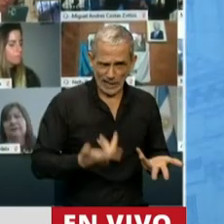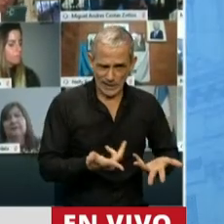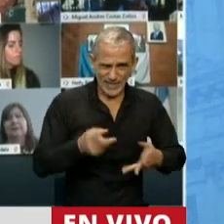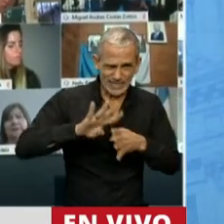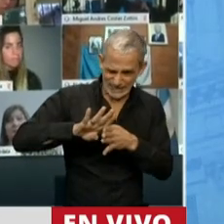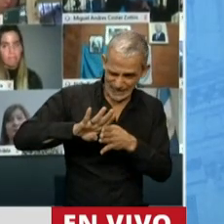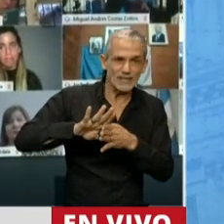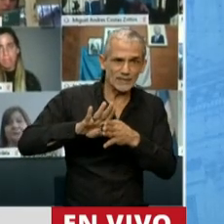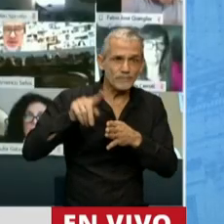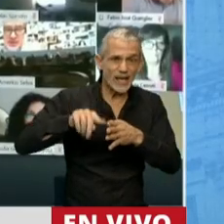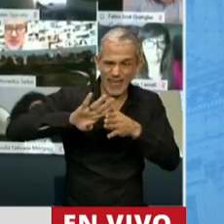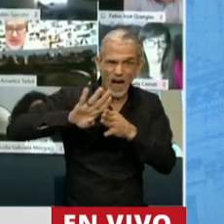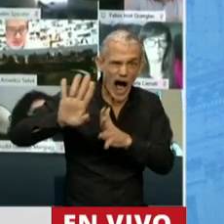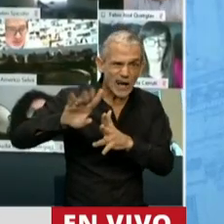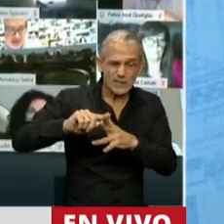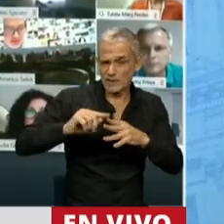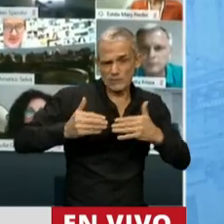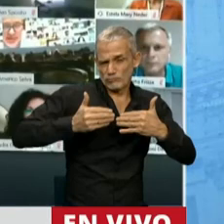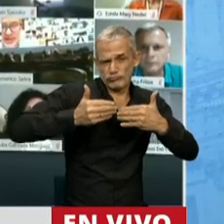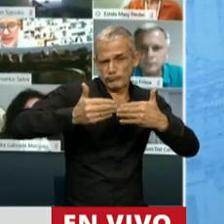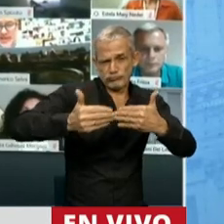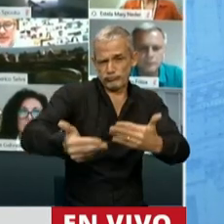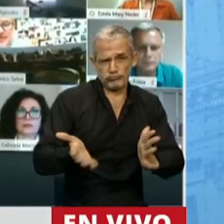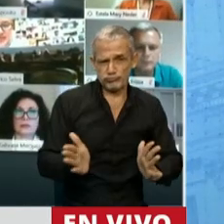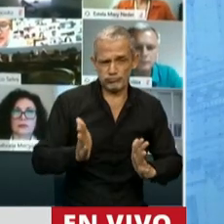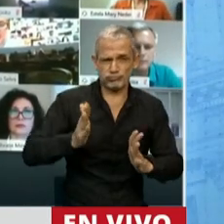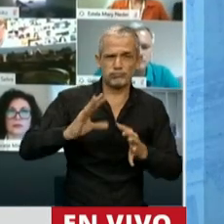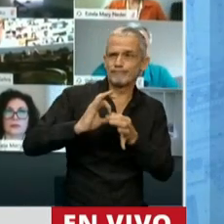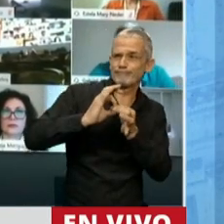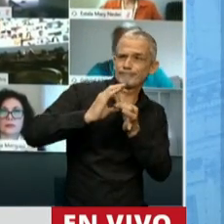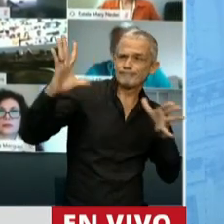es profundizar el atraso y la dependencia nacional.